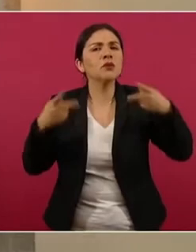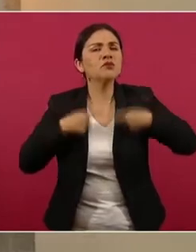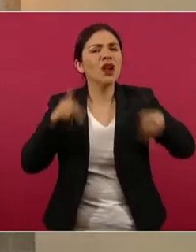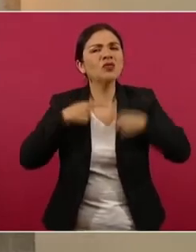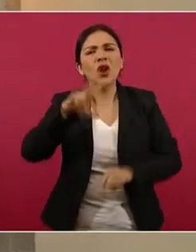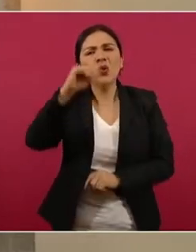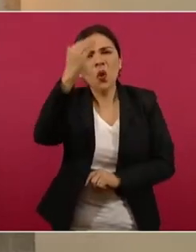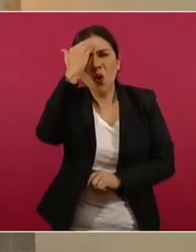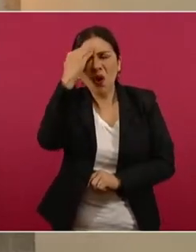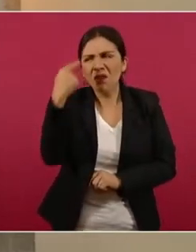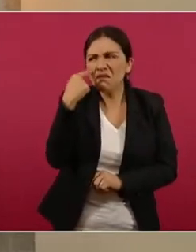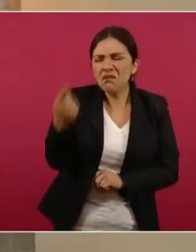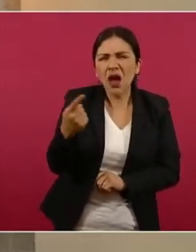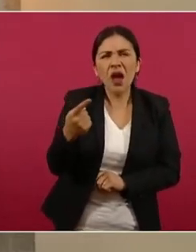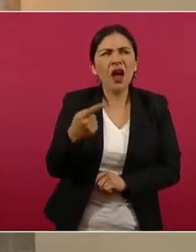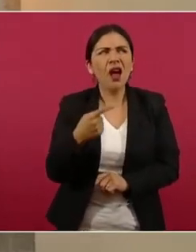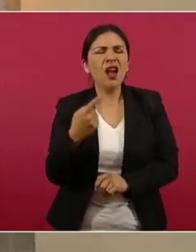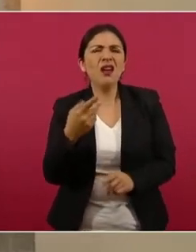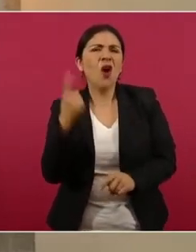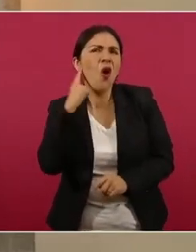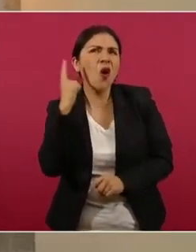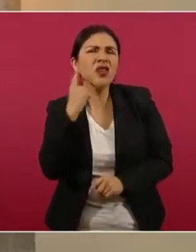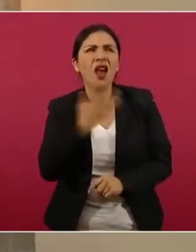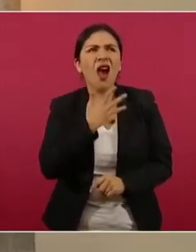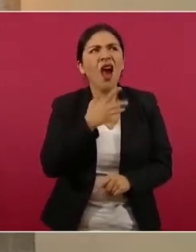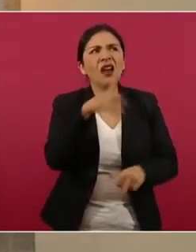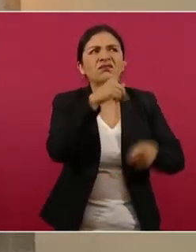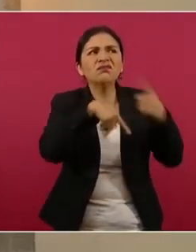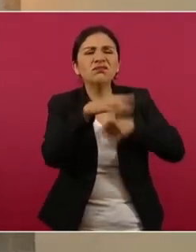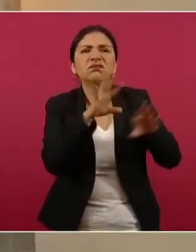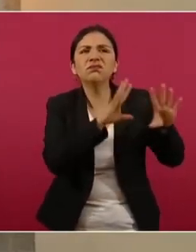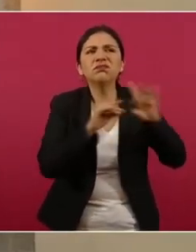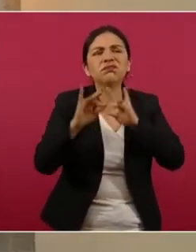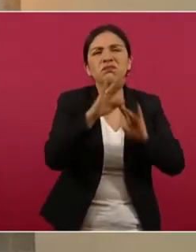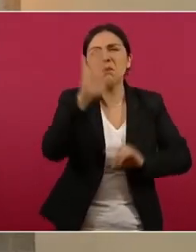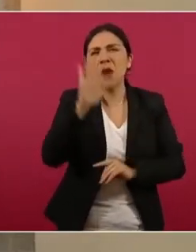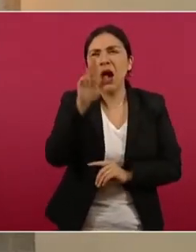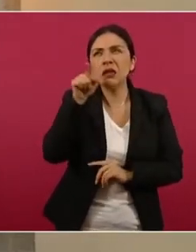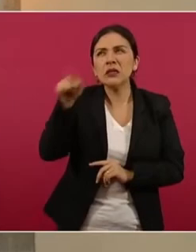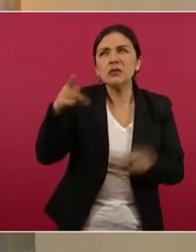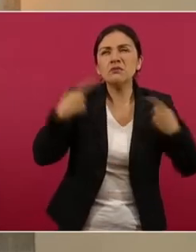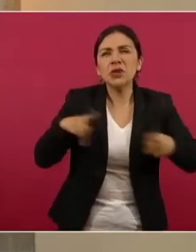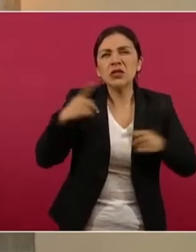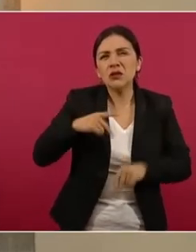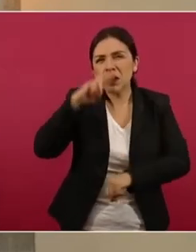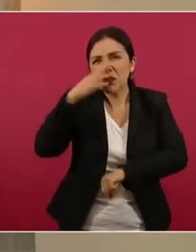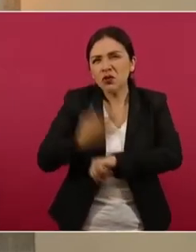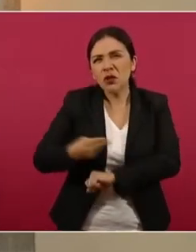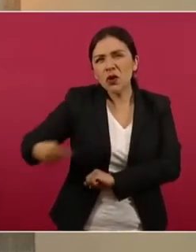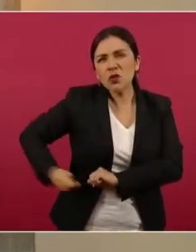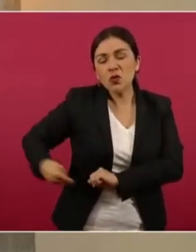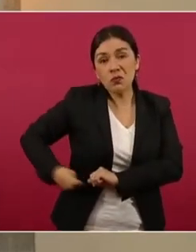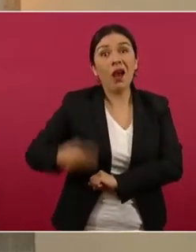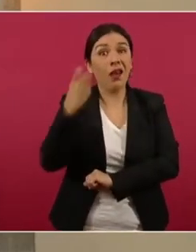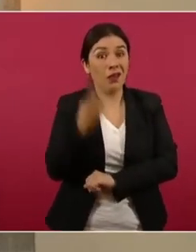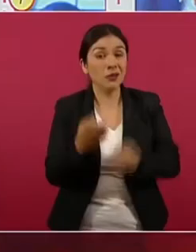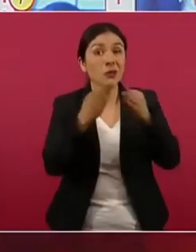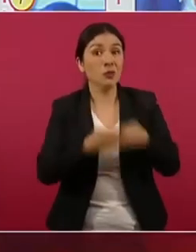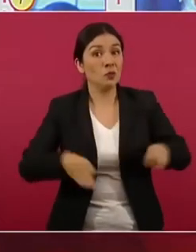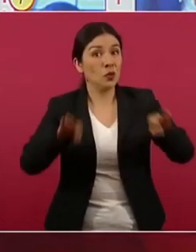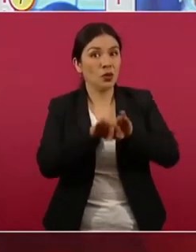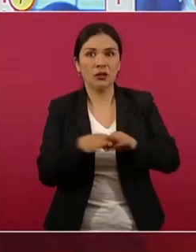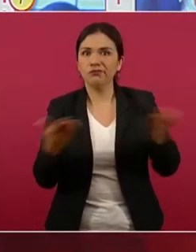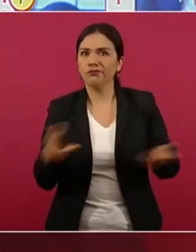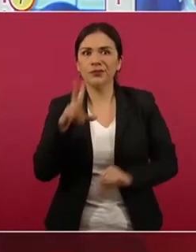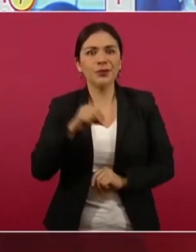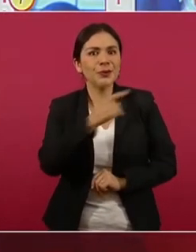rumor alentado y de la exervación de los ánimos de la comunidad. Y este caso es importante porque tampoco